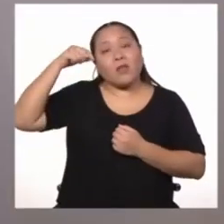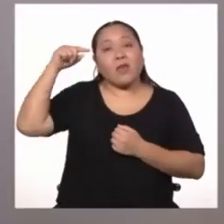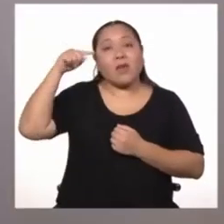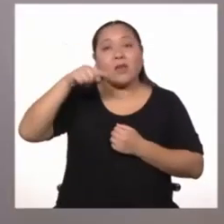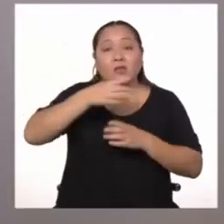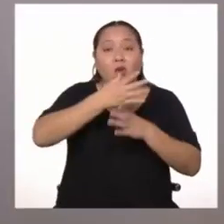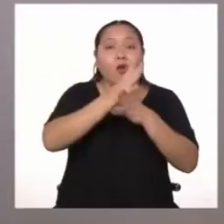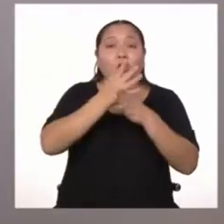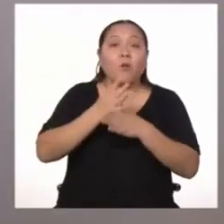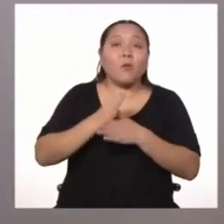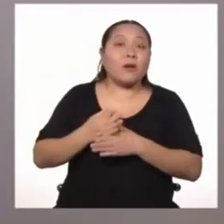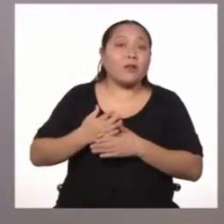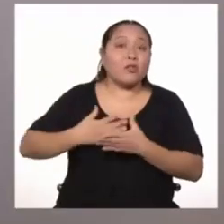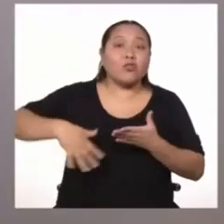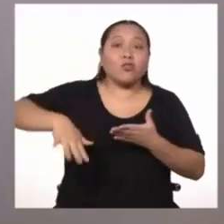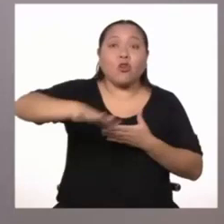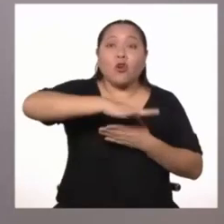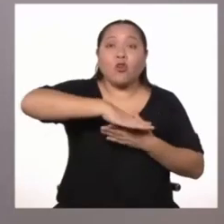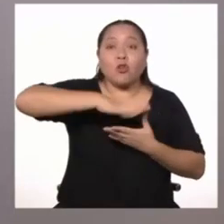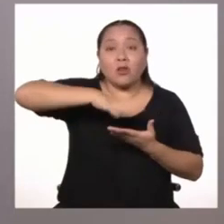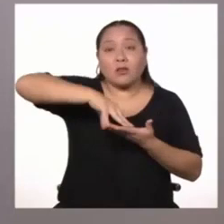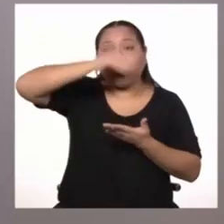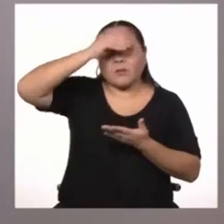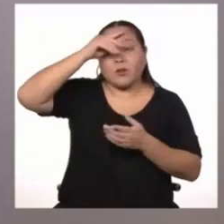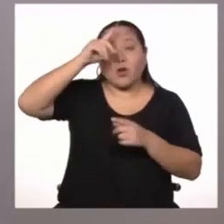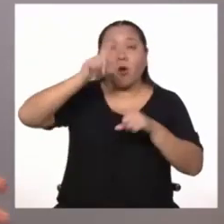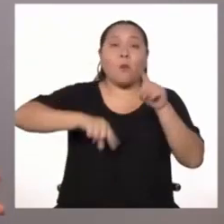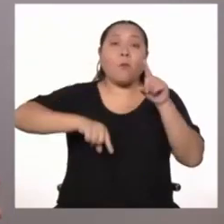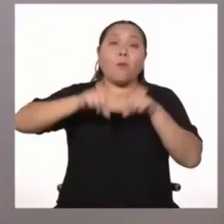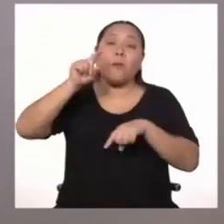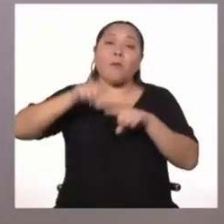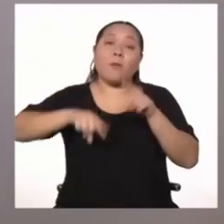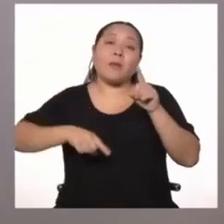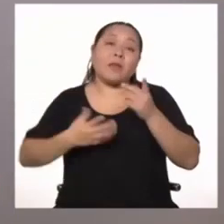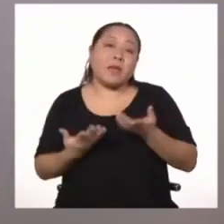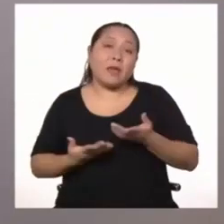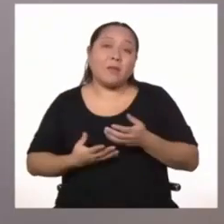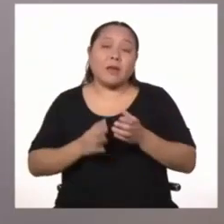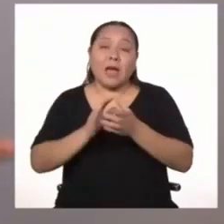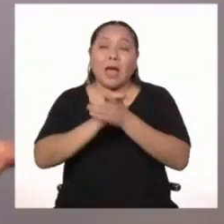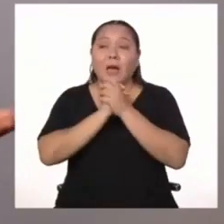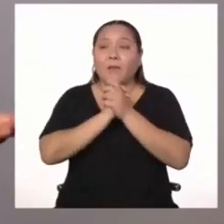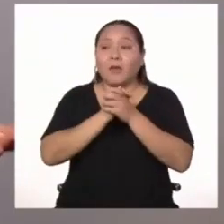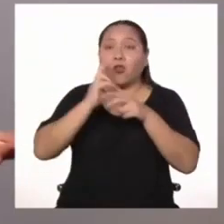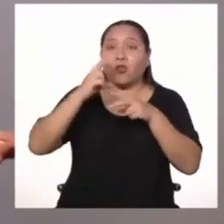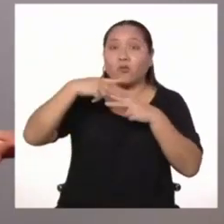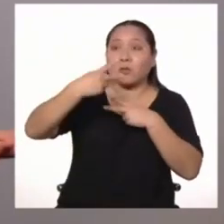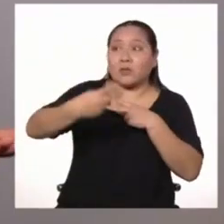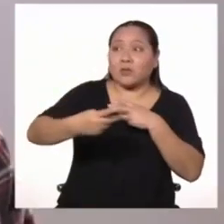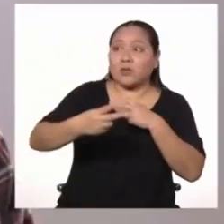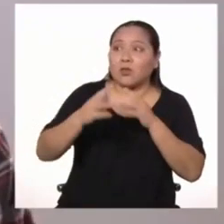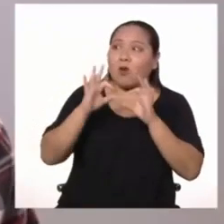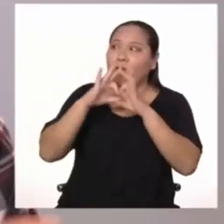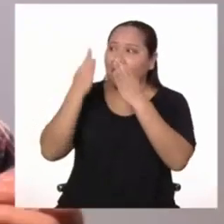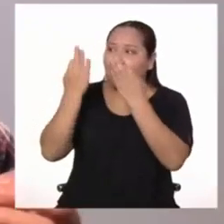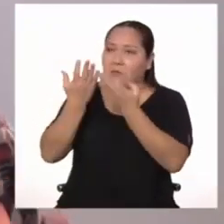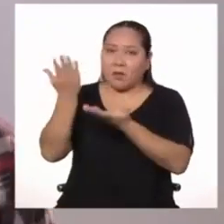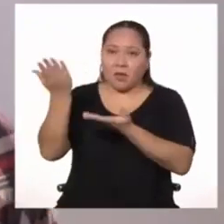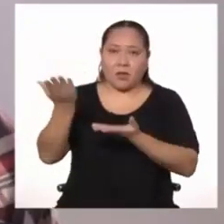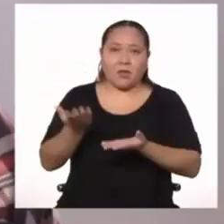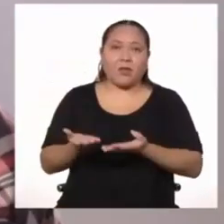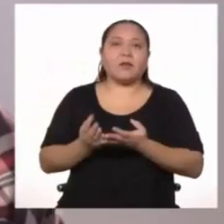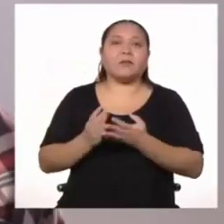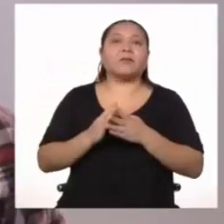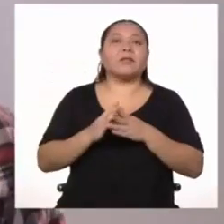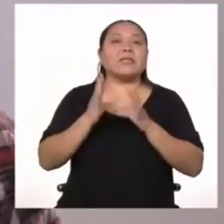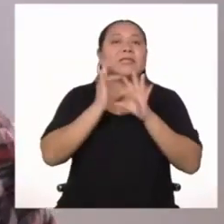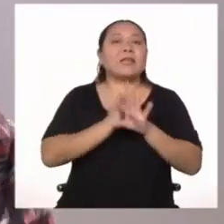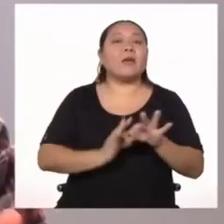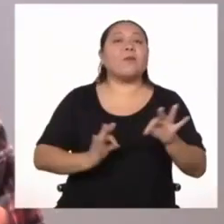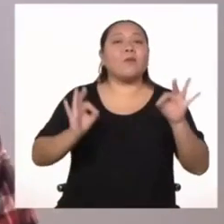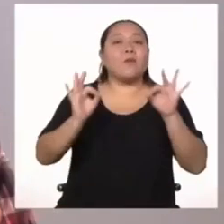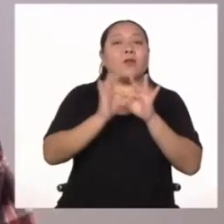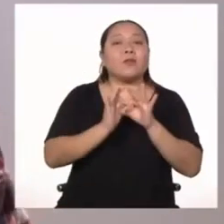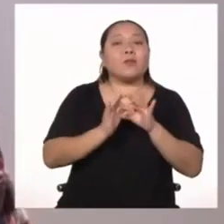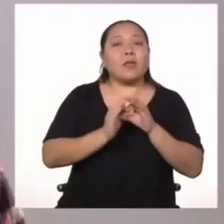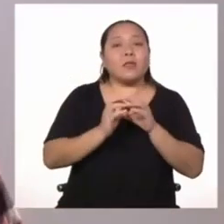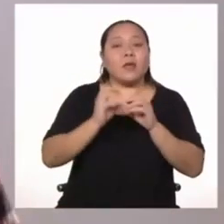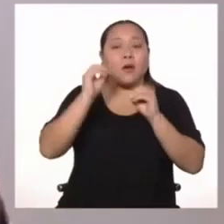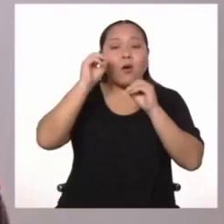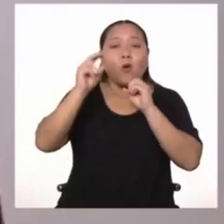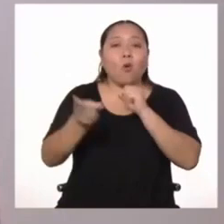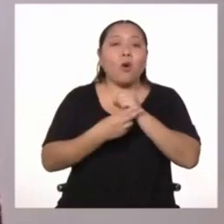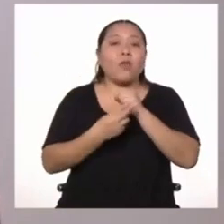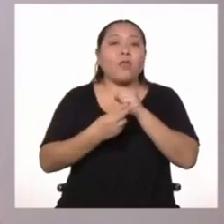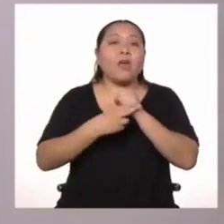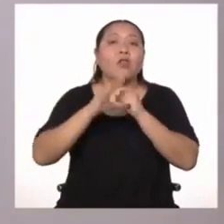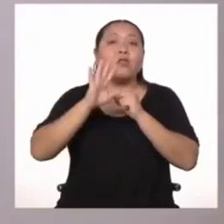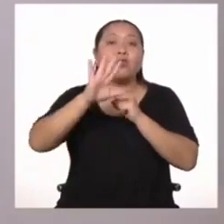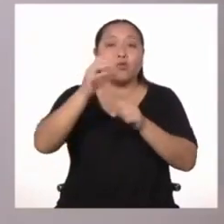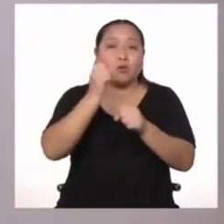compartir todo lo aprendido con sus primas, amigos, vecinas o familiares. Es muy importante poder registrar sus